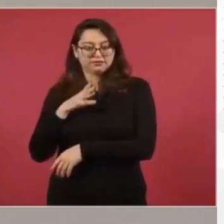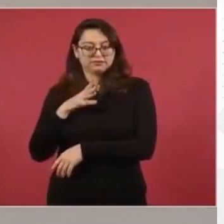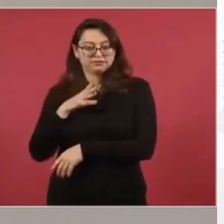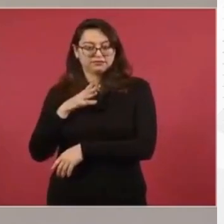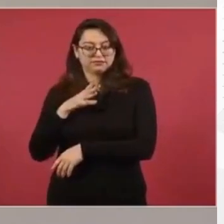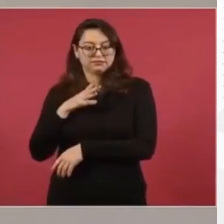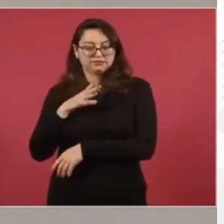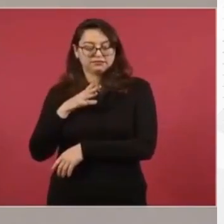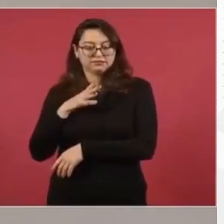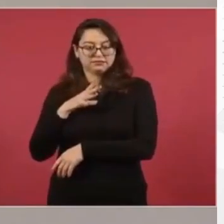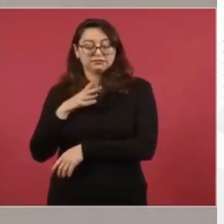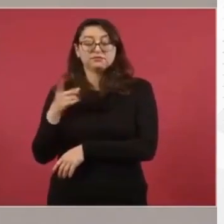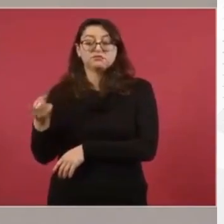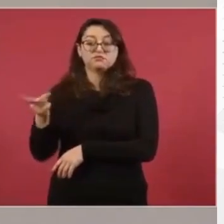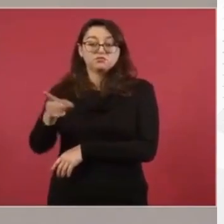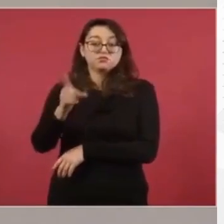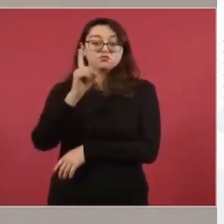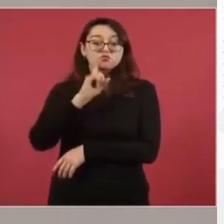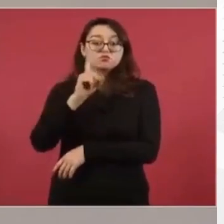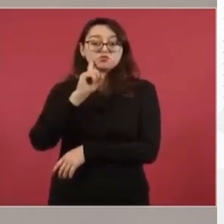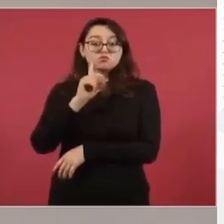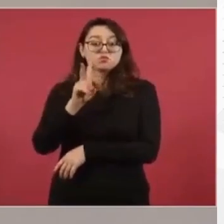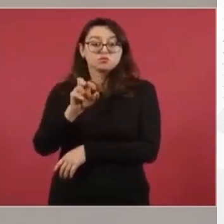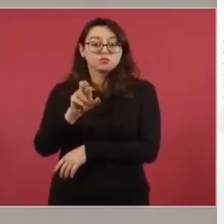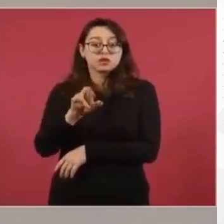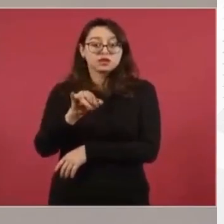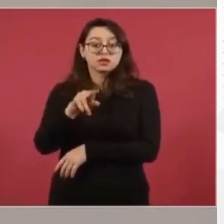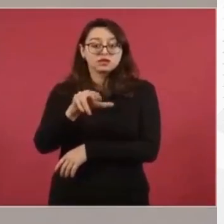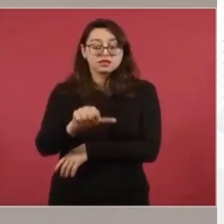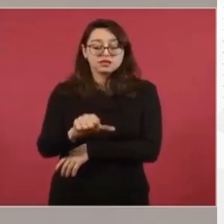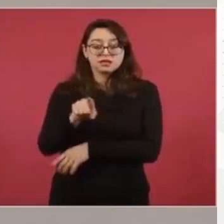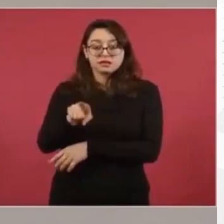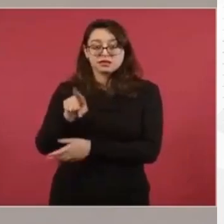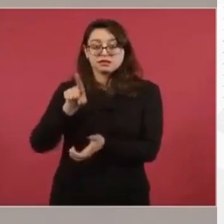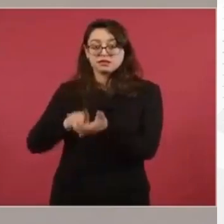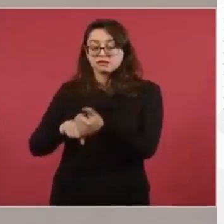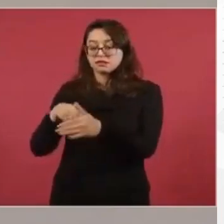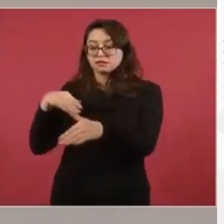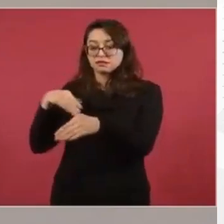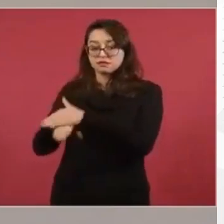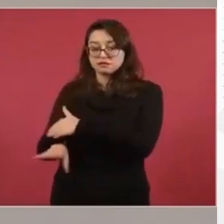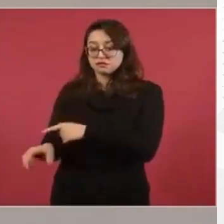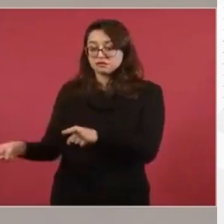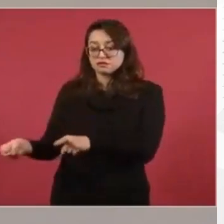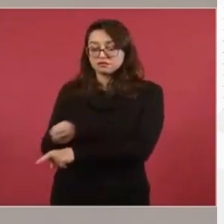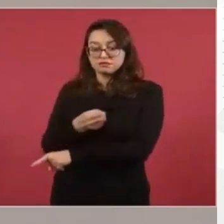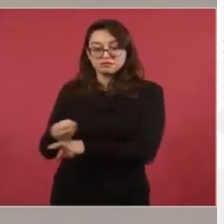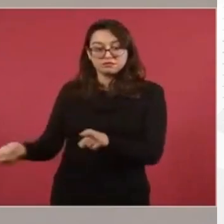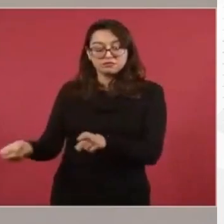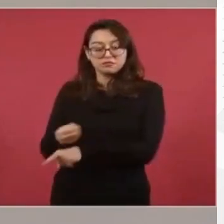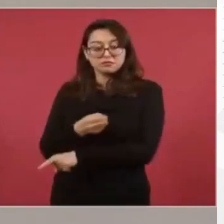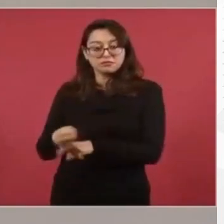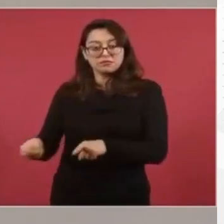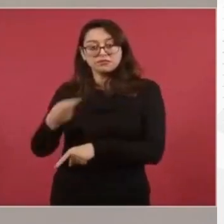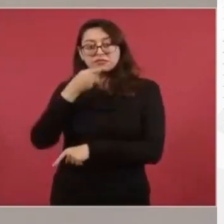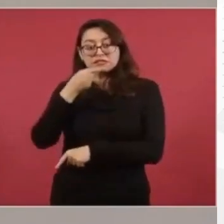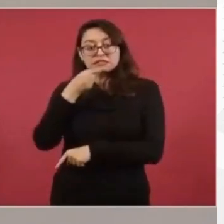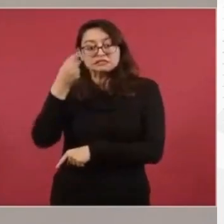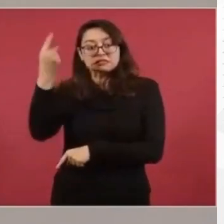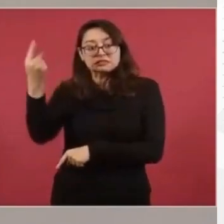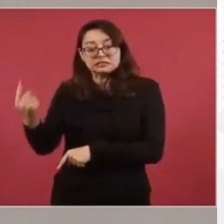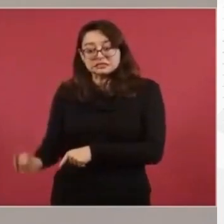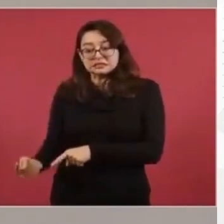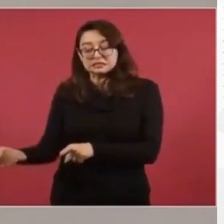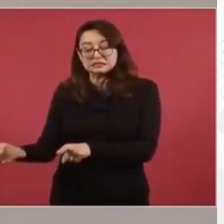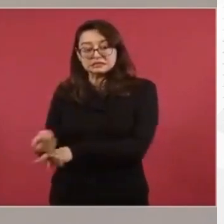A mi hija, la oficial Verónica del Castillo, la golpeó dentro del 7-Eleven, es menor de edad. A mí